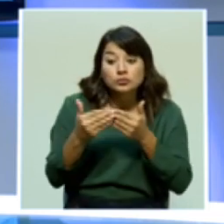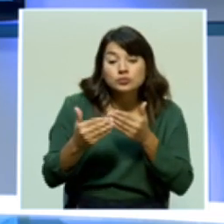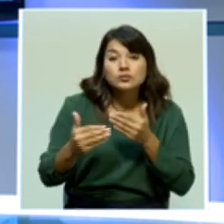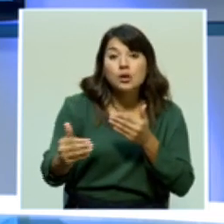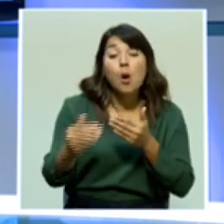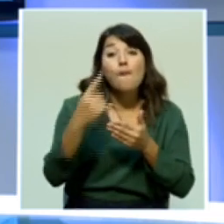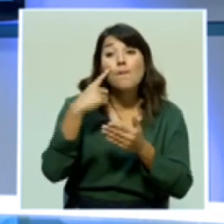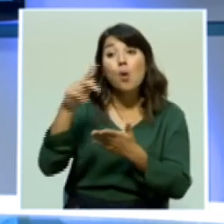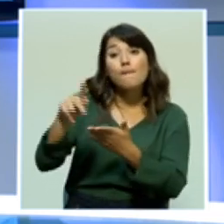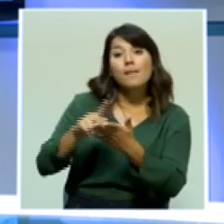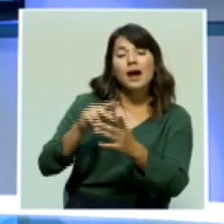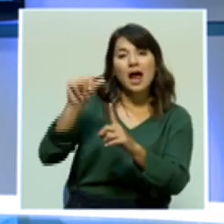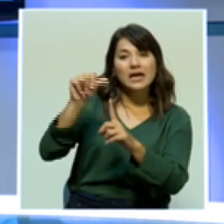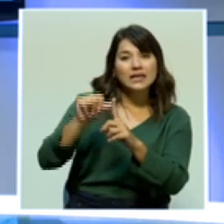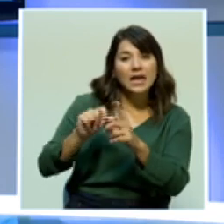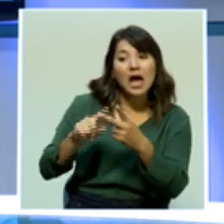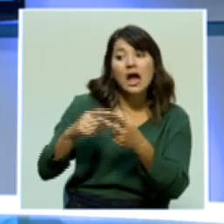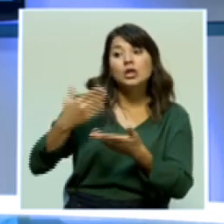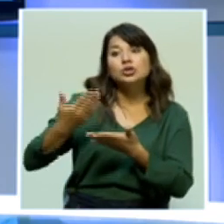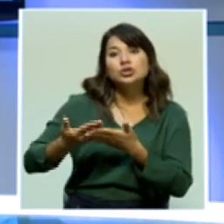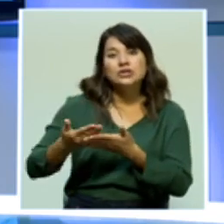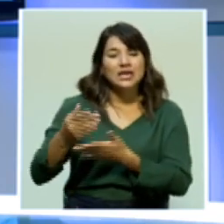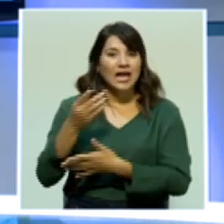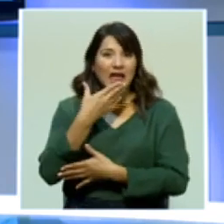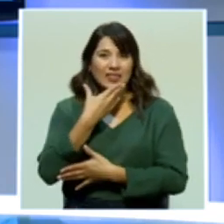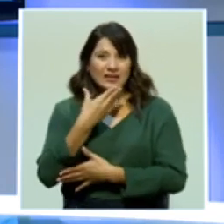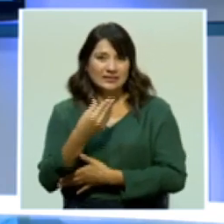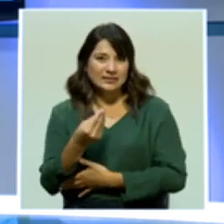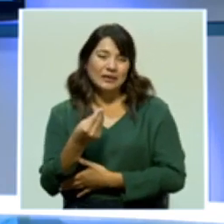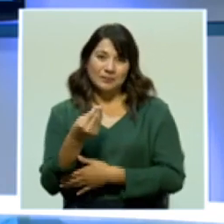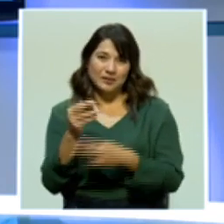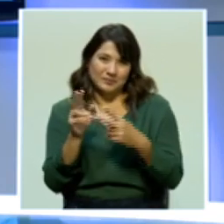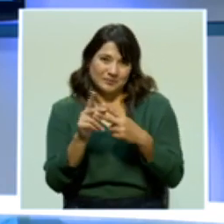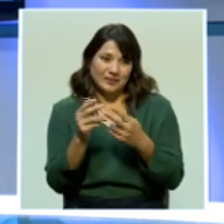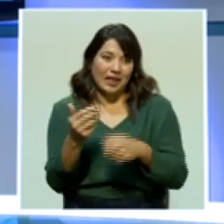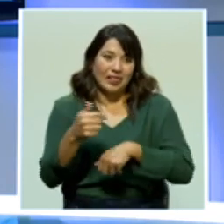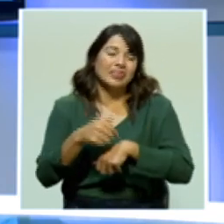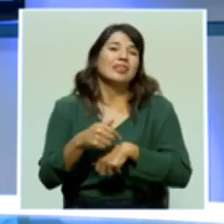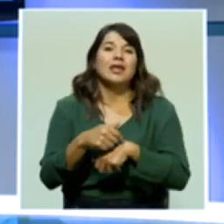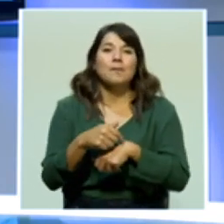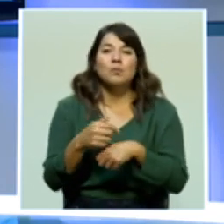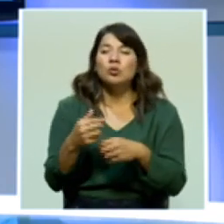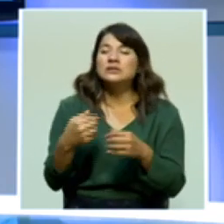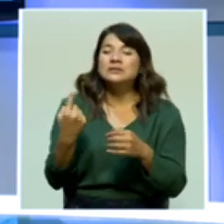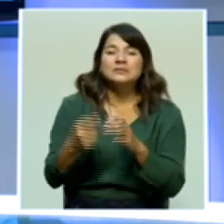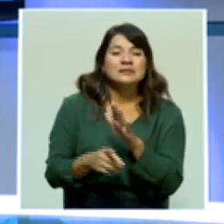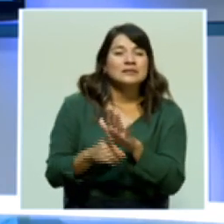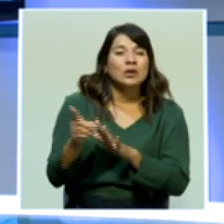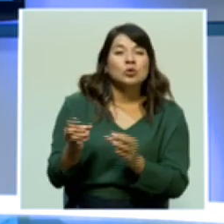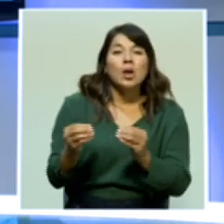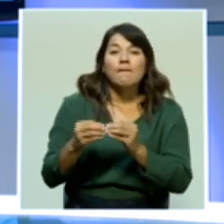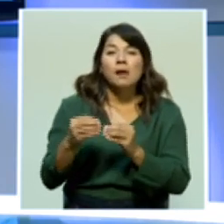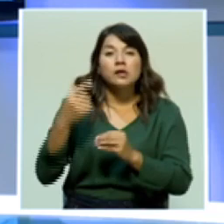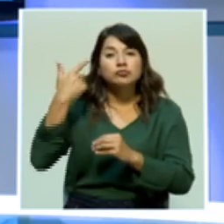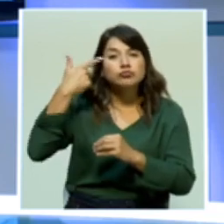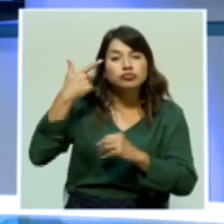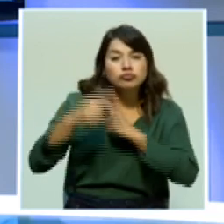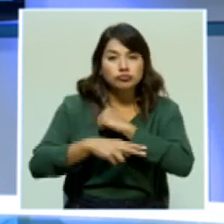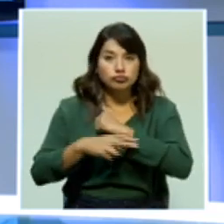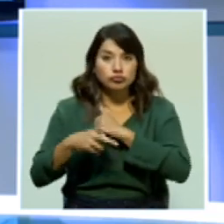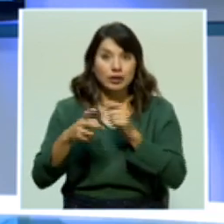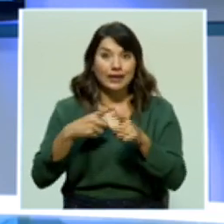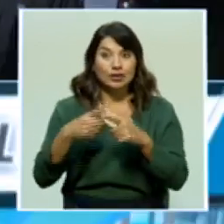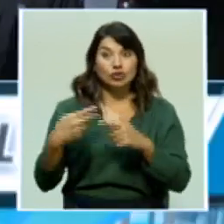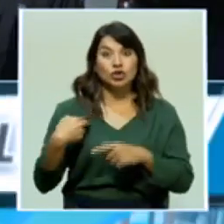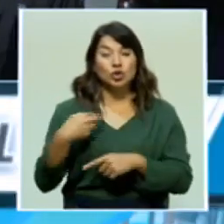el aguinaldo y la llegada de diciembre es la época en la que la delincuencia ataca más. Nuestro compañero Andrés